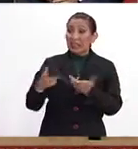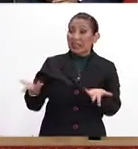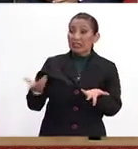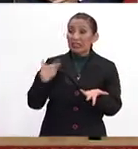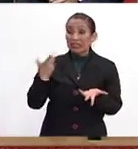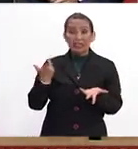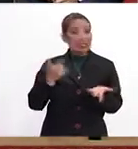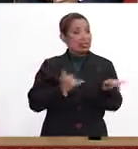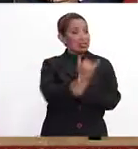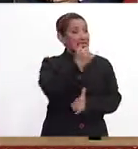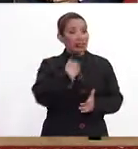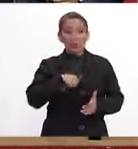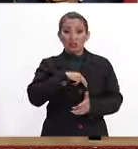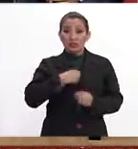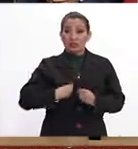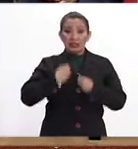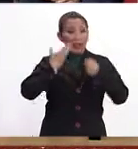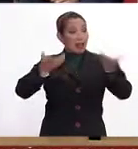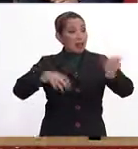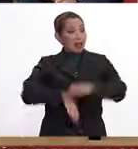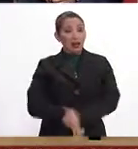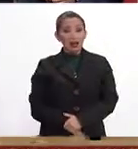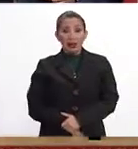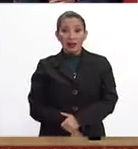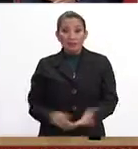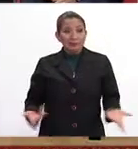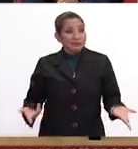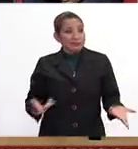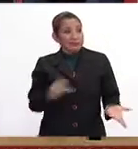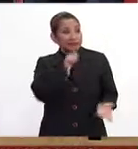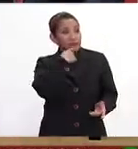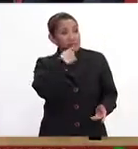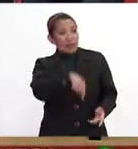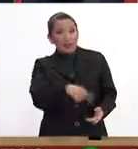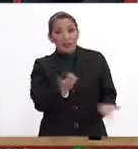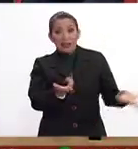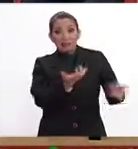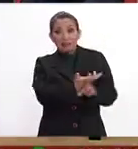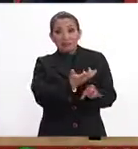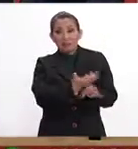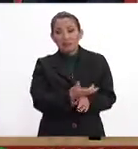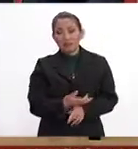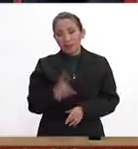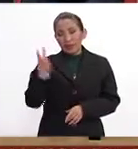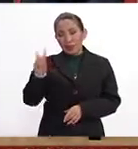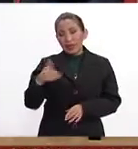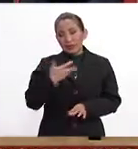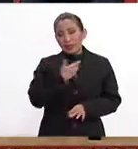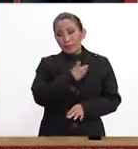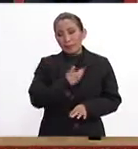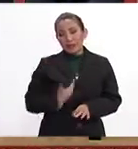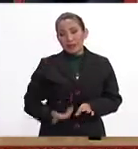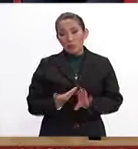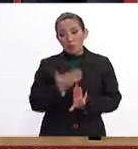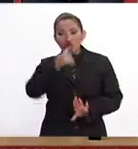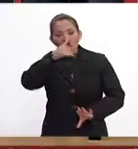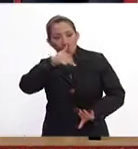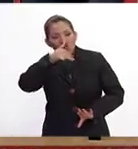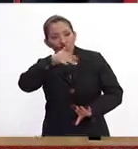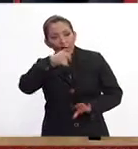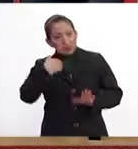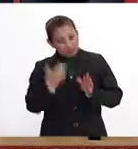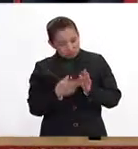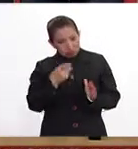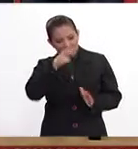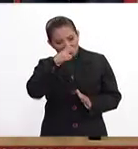más está determinando nuestras acciones o nuestra política pública. Claro, que atípicamente tenemos un presidente que ha sido muy agresivo, muy